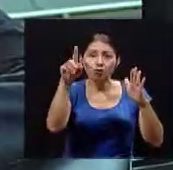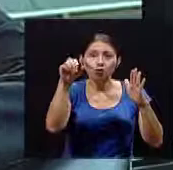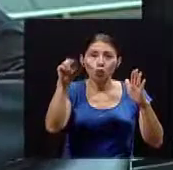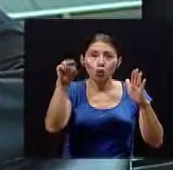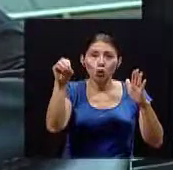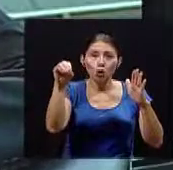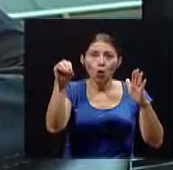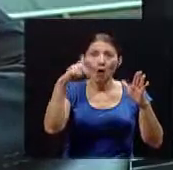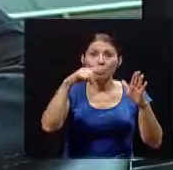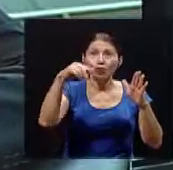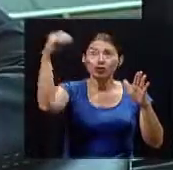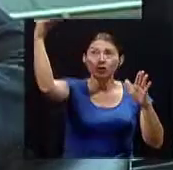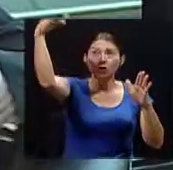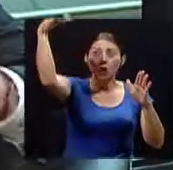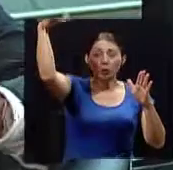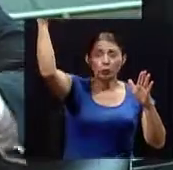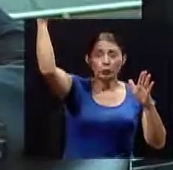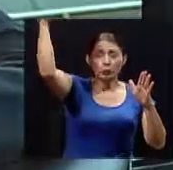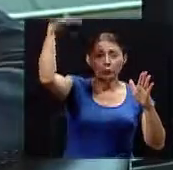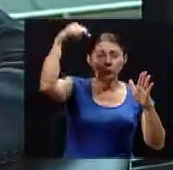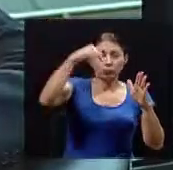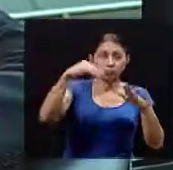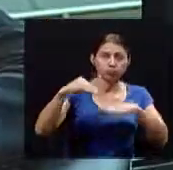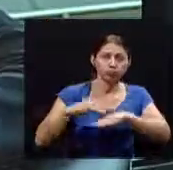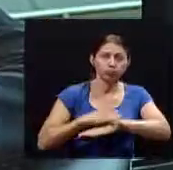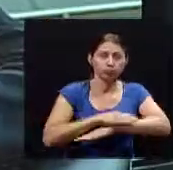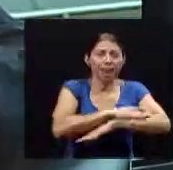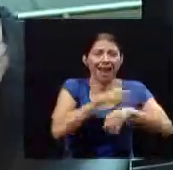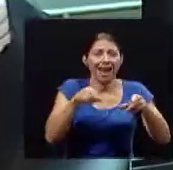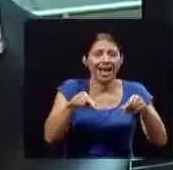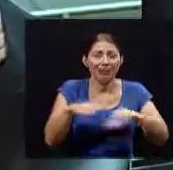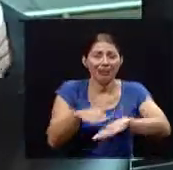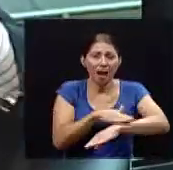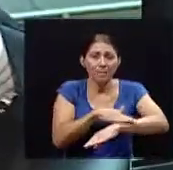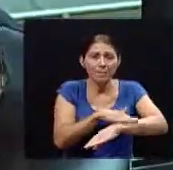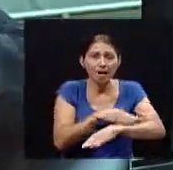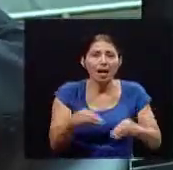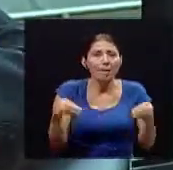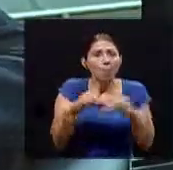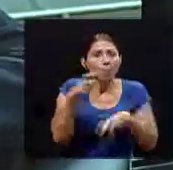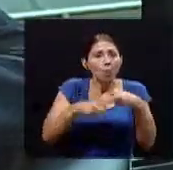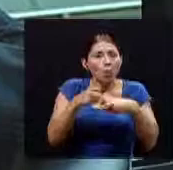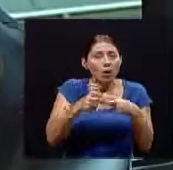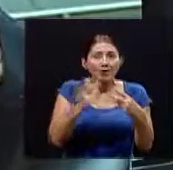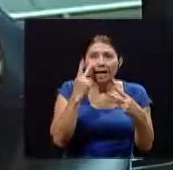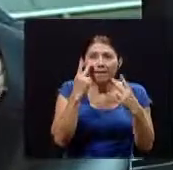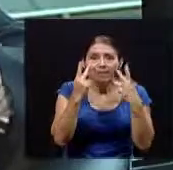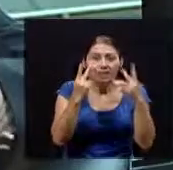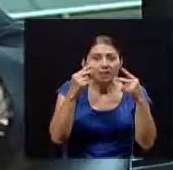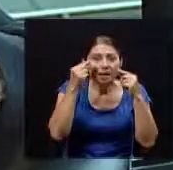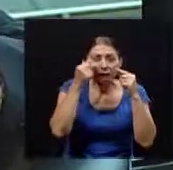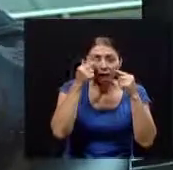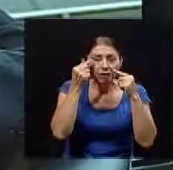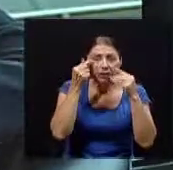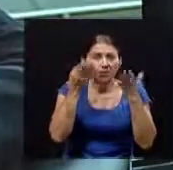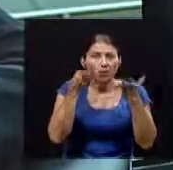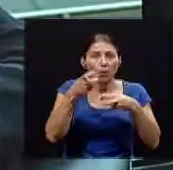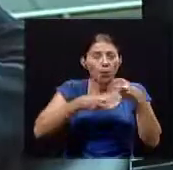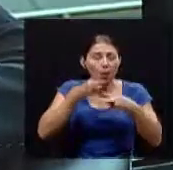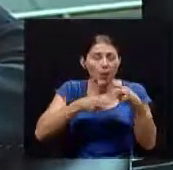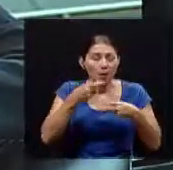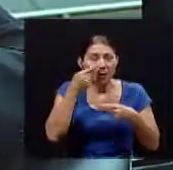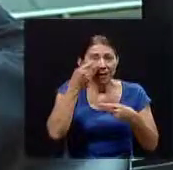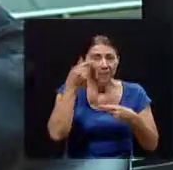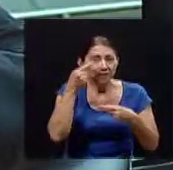radiación ultravioleta que recibimos y vamos a tener más cáncer de la piel vamos a tener más efectos en la vista por ejemplo cataratas etcétera